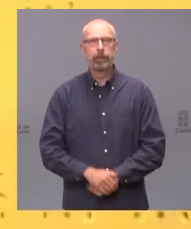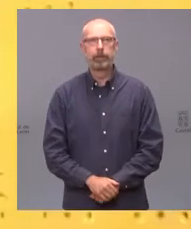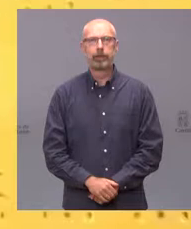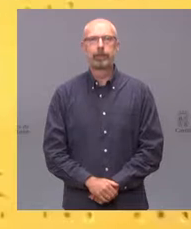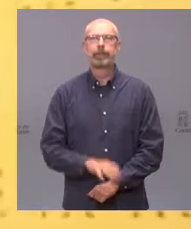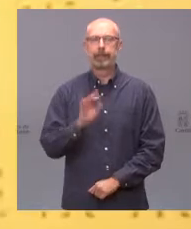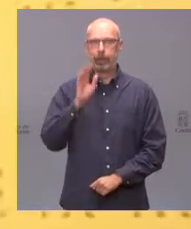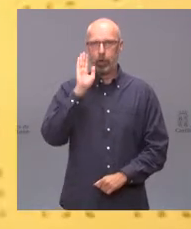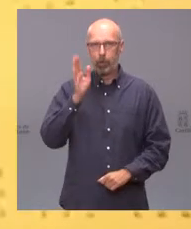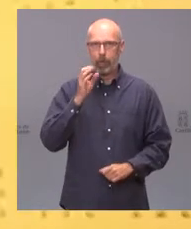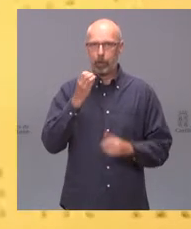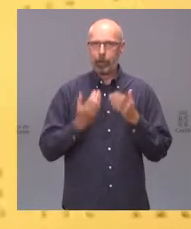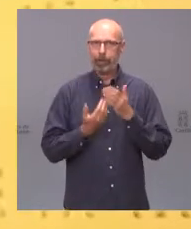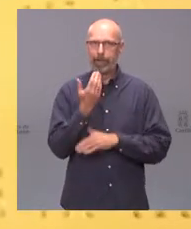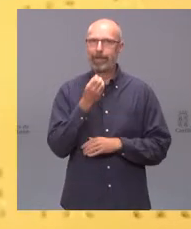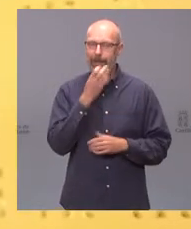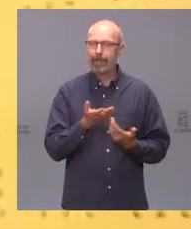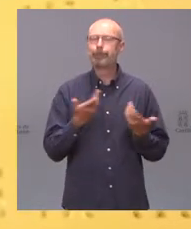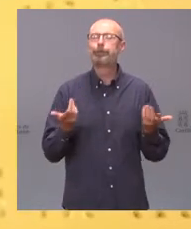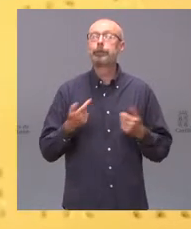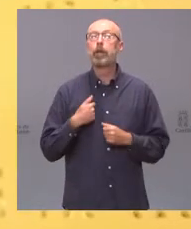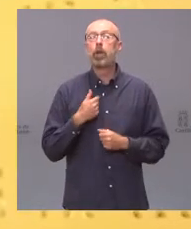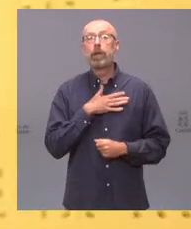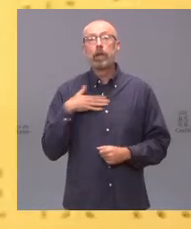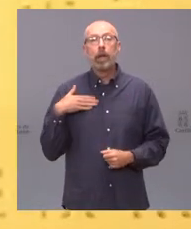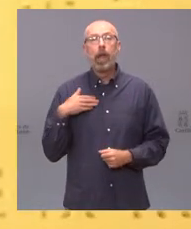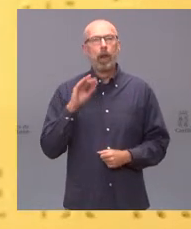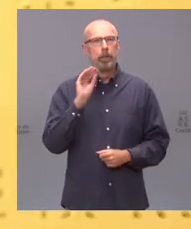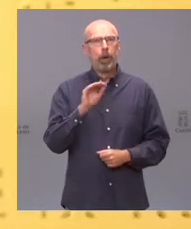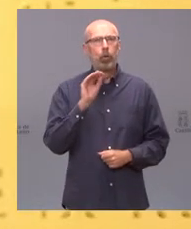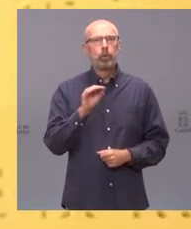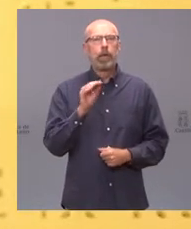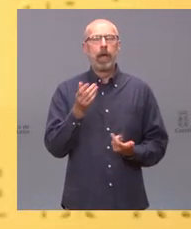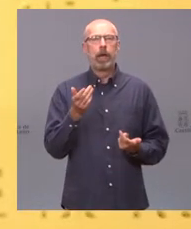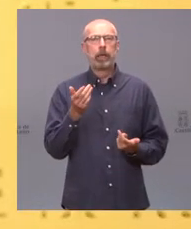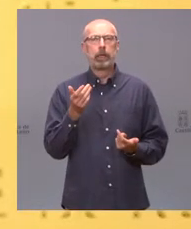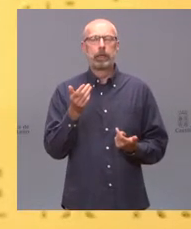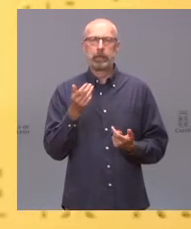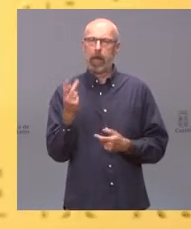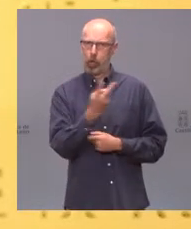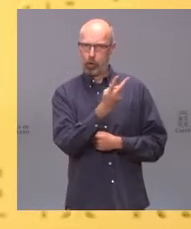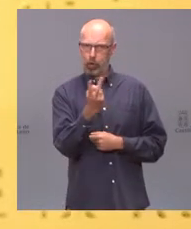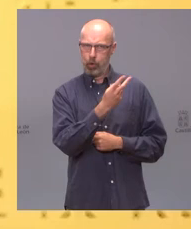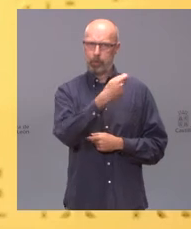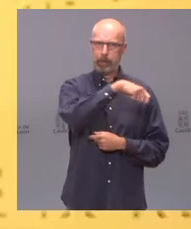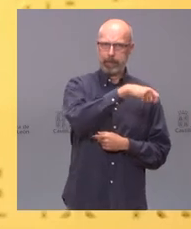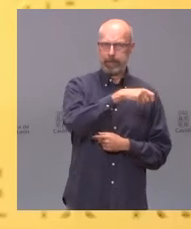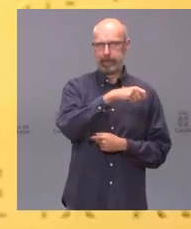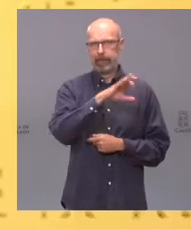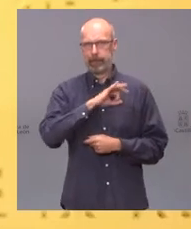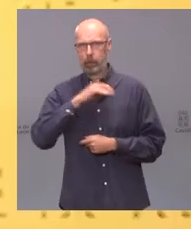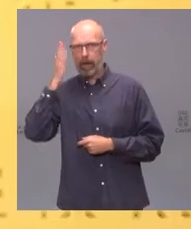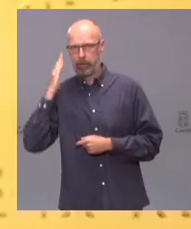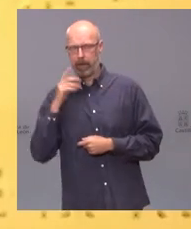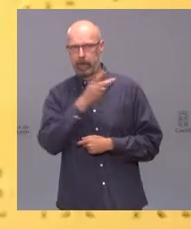hola buenos días yo quería hacerles una pregunta para los dos para el presidente y para la señora Arrimadas